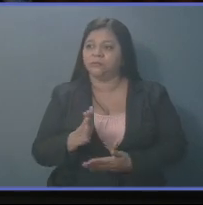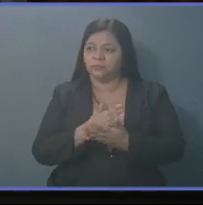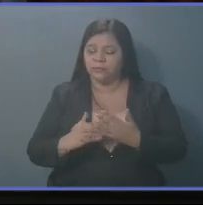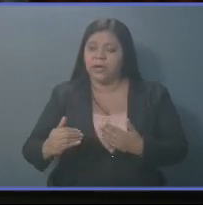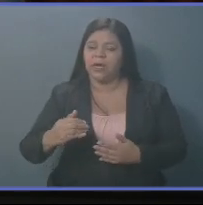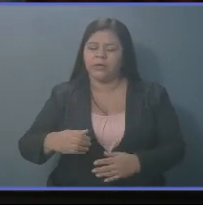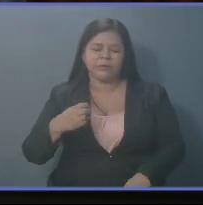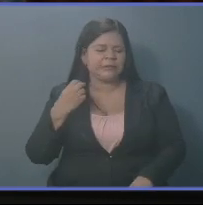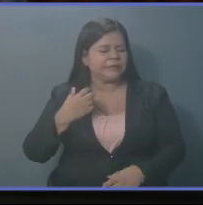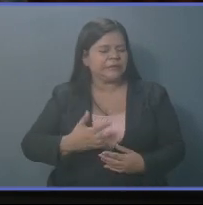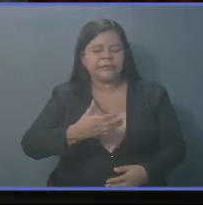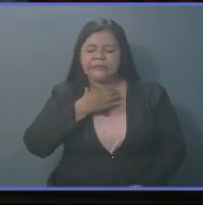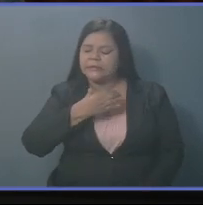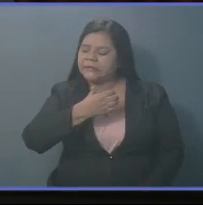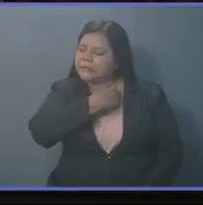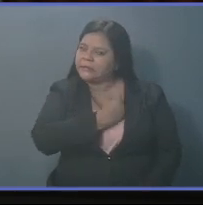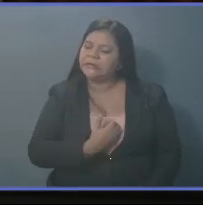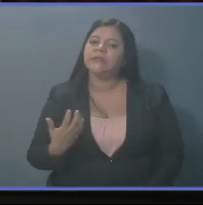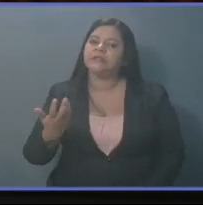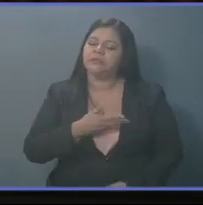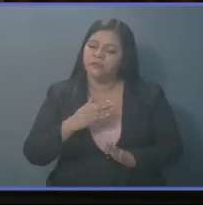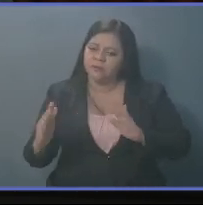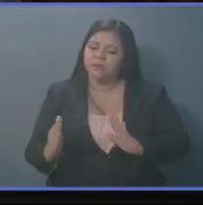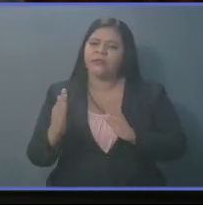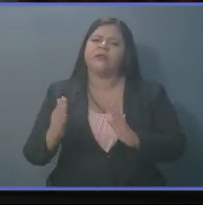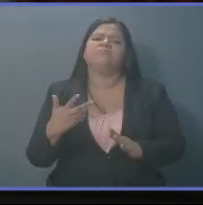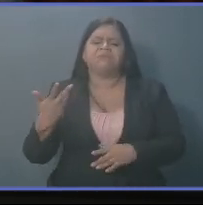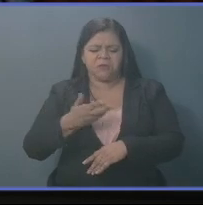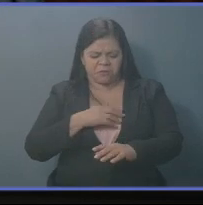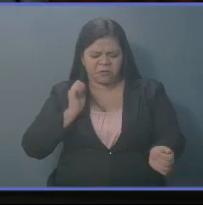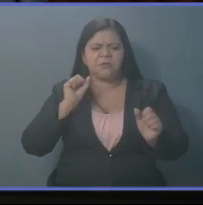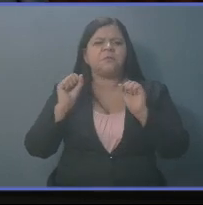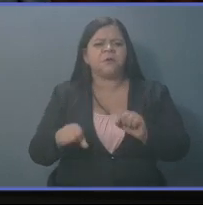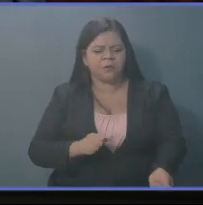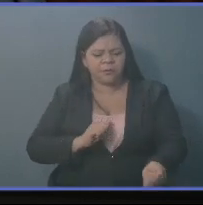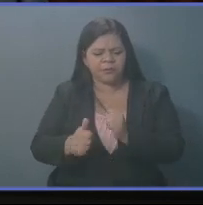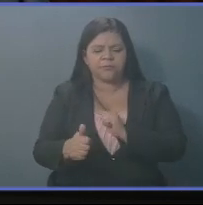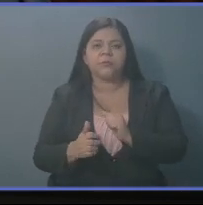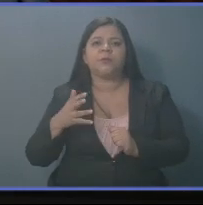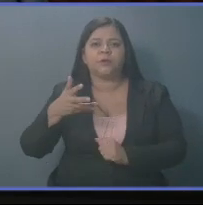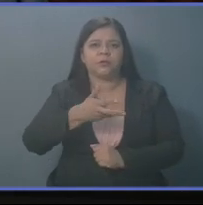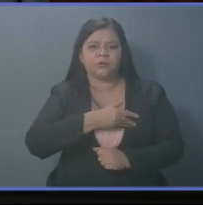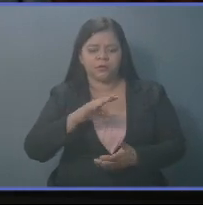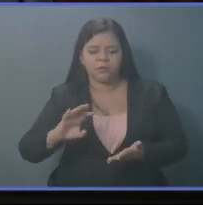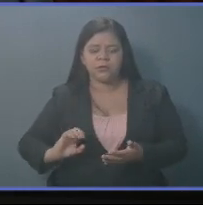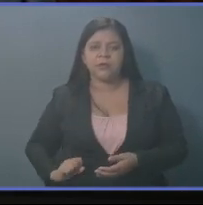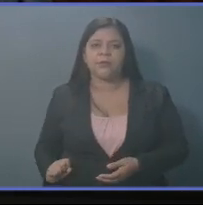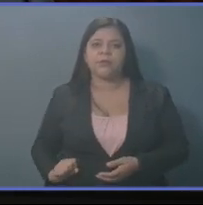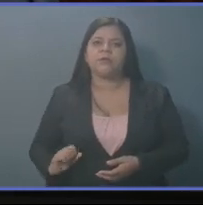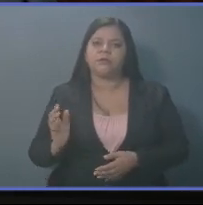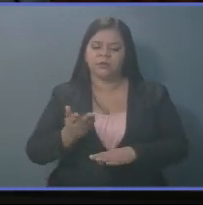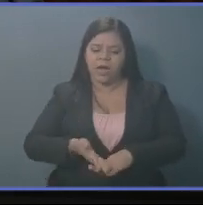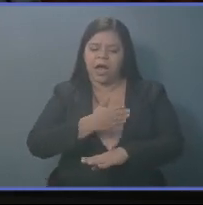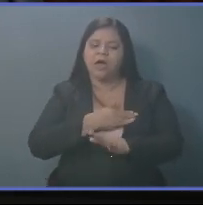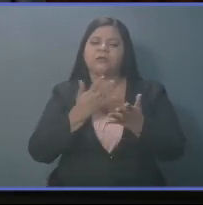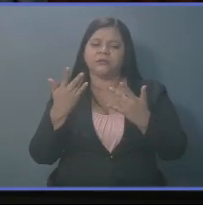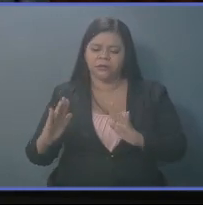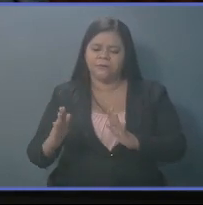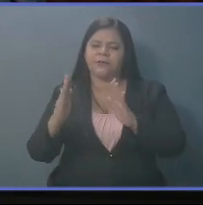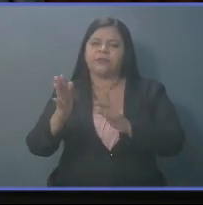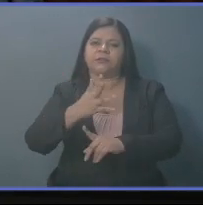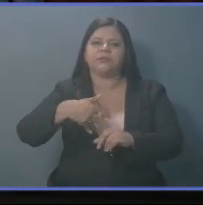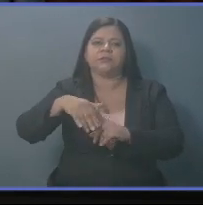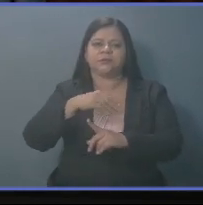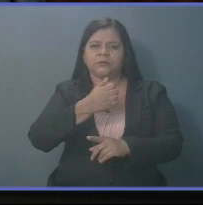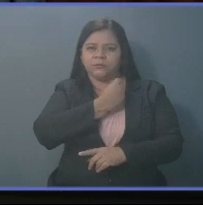Muy dura que vamos a enfrentar. Y que vamos a salir adelante. Porque como salvadoreños. Hemos enfrentado situaciones duras.